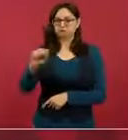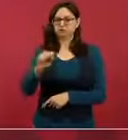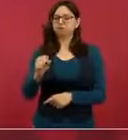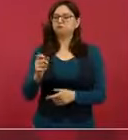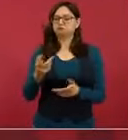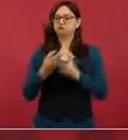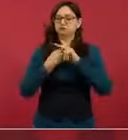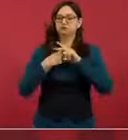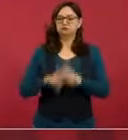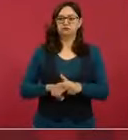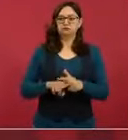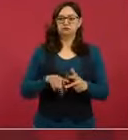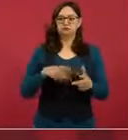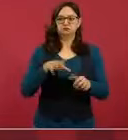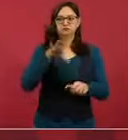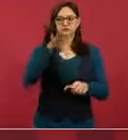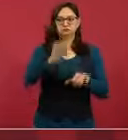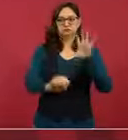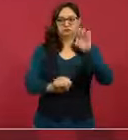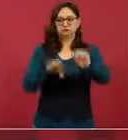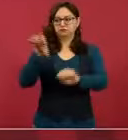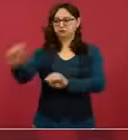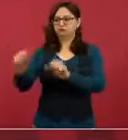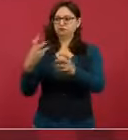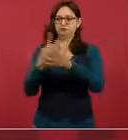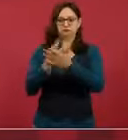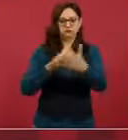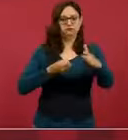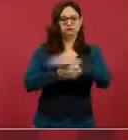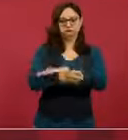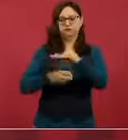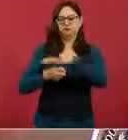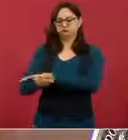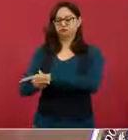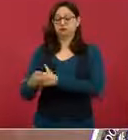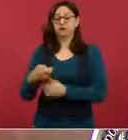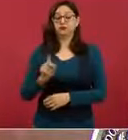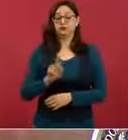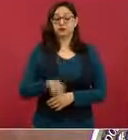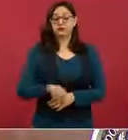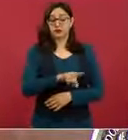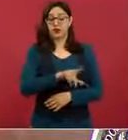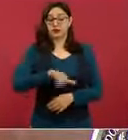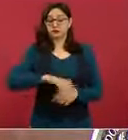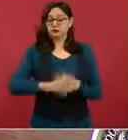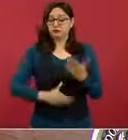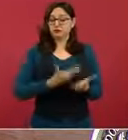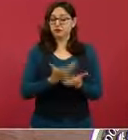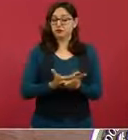se necesita un planteamiento integral.